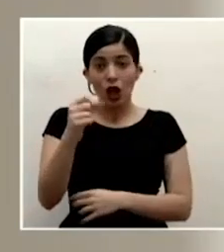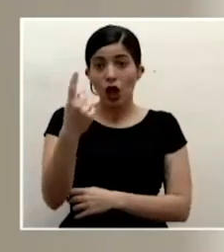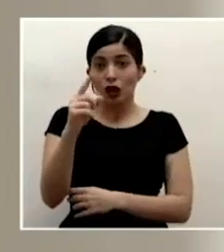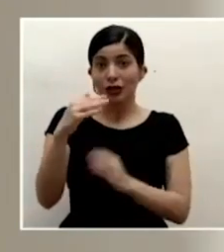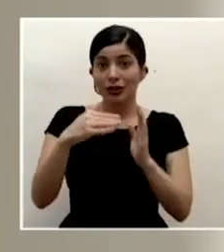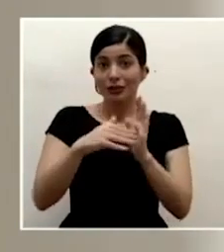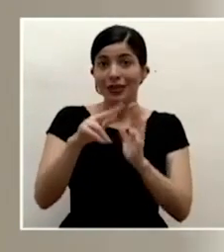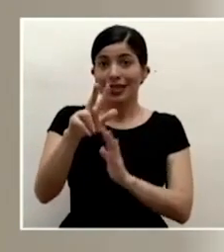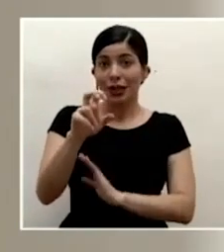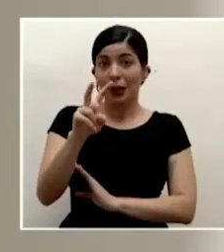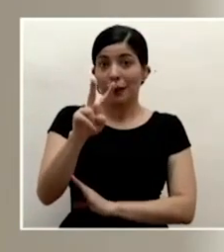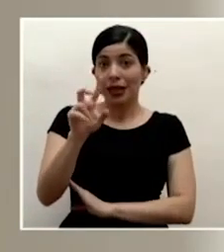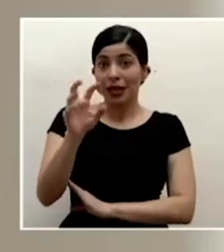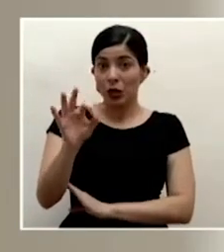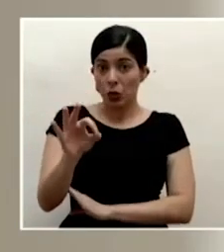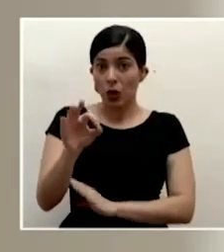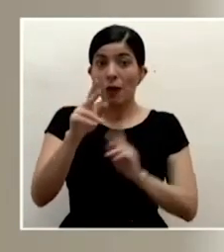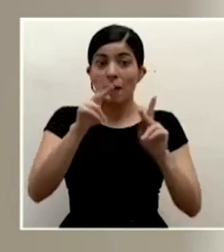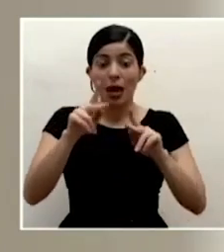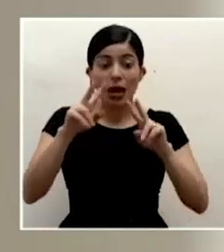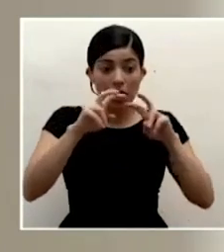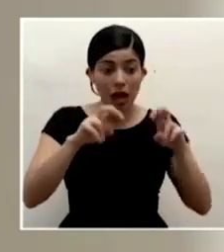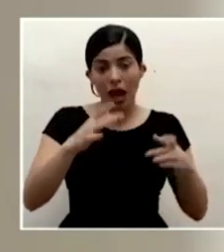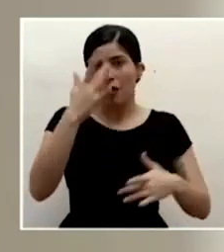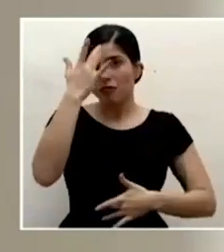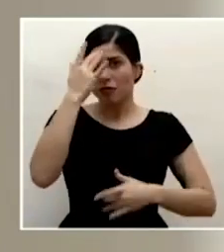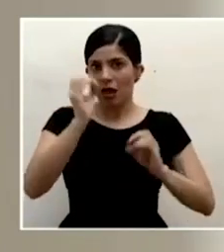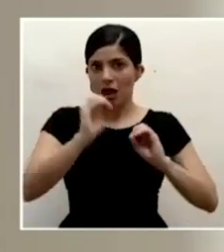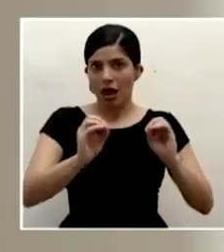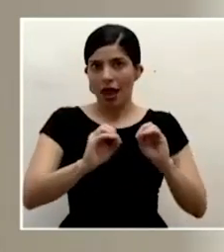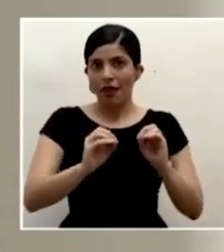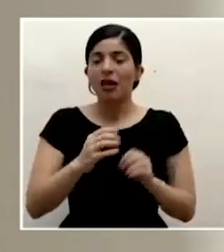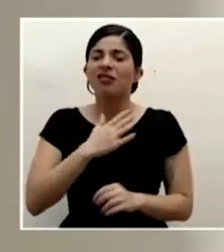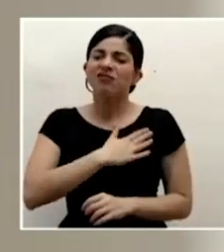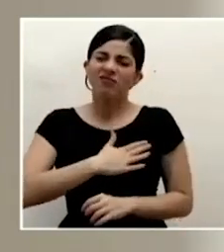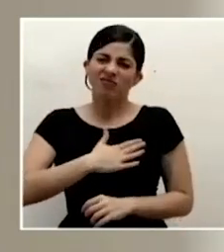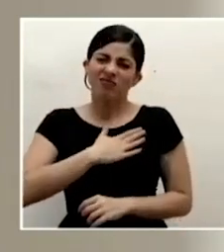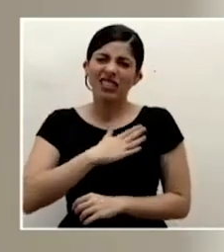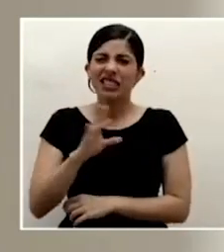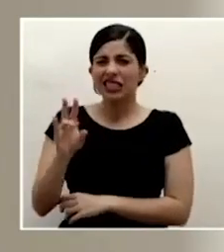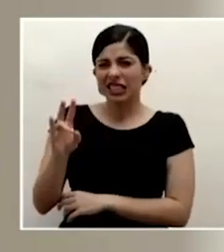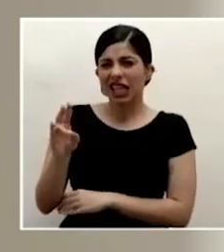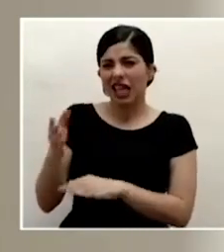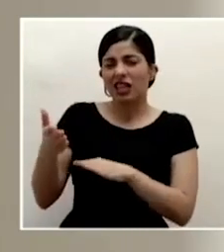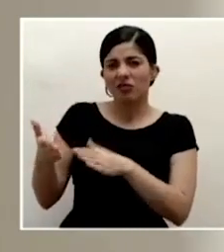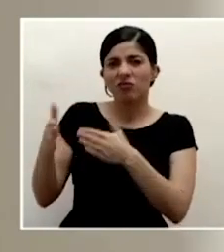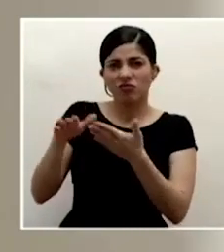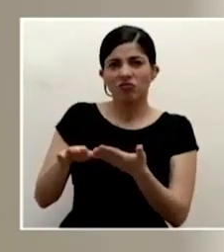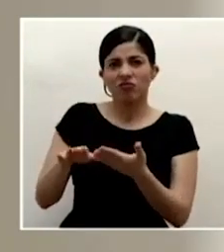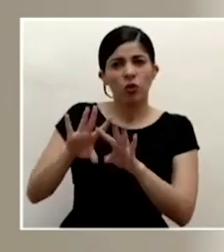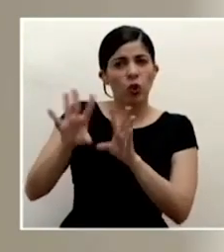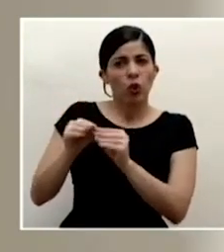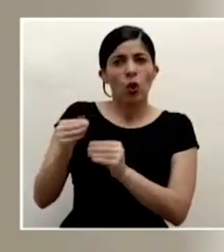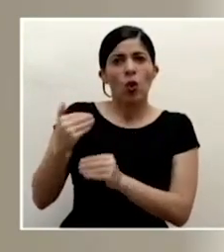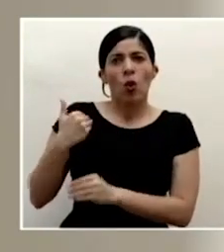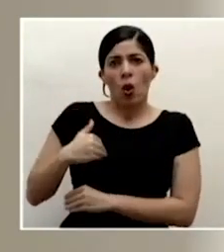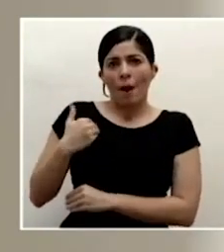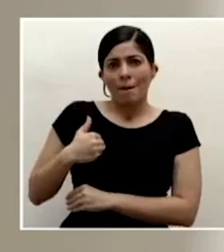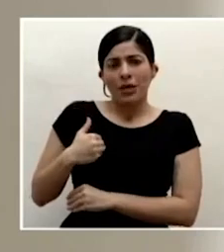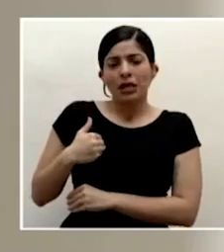trescientos veintinueve personas. Contabilizamos la lamentable cifra de siete fallecimientos, todos hombres,